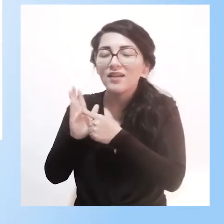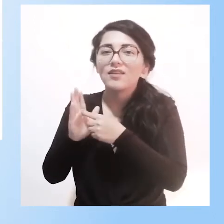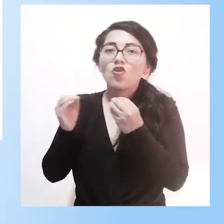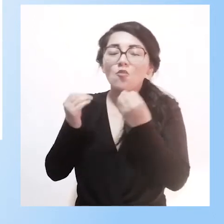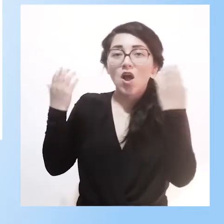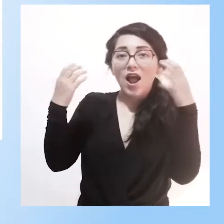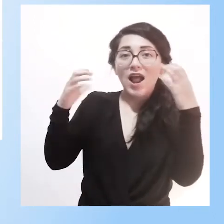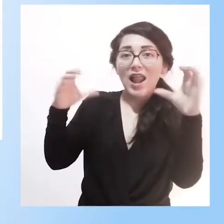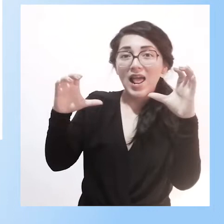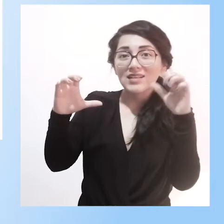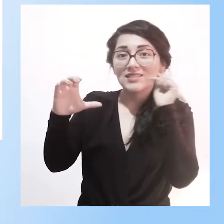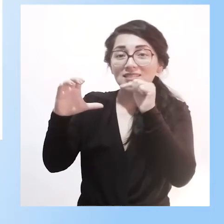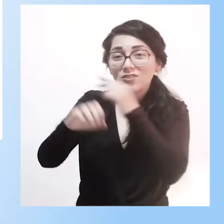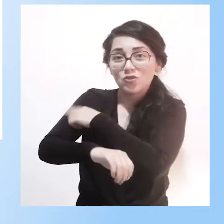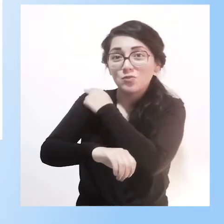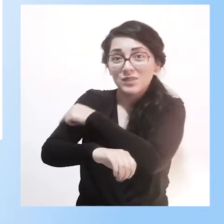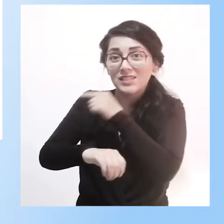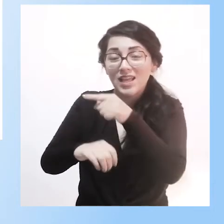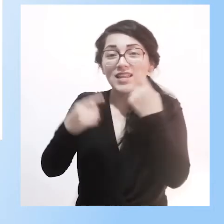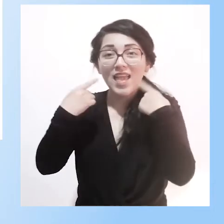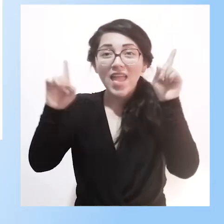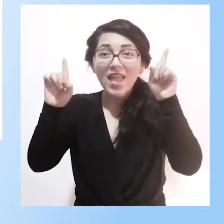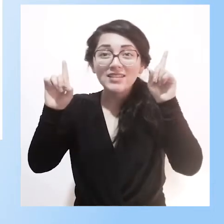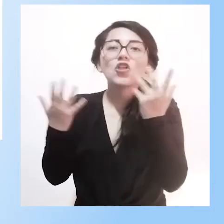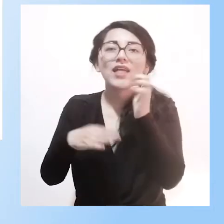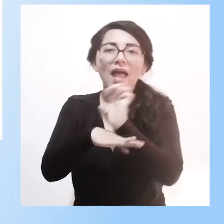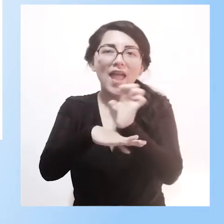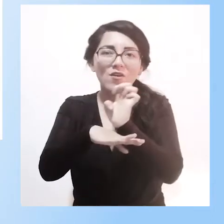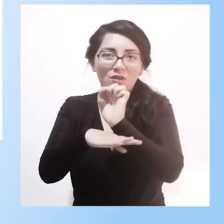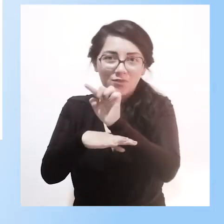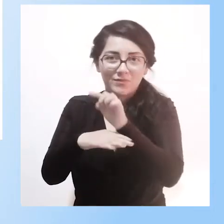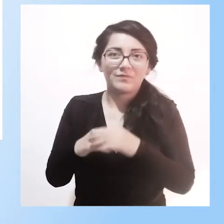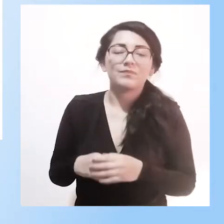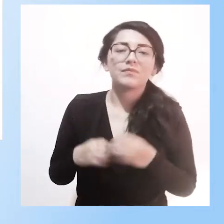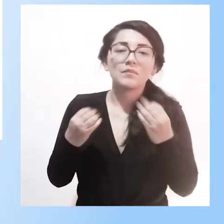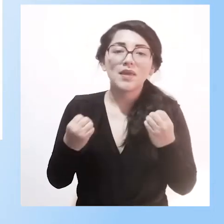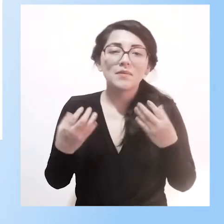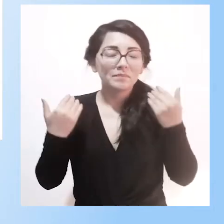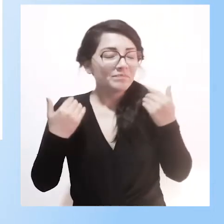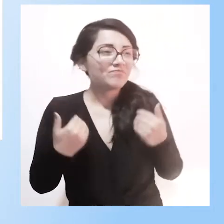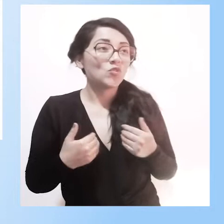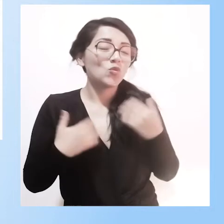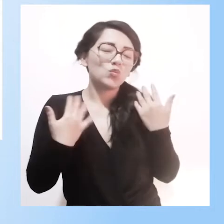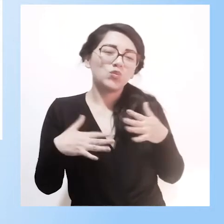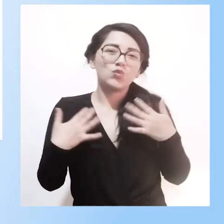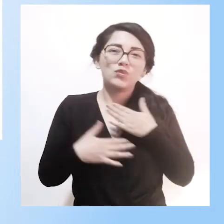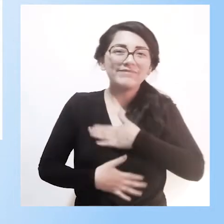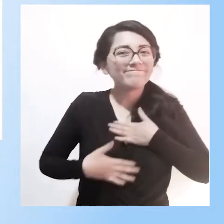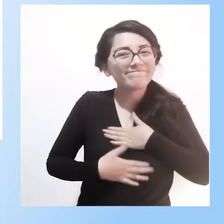hospitalarias en Ecuador, Desafíos y logros en sus prácticas de abordaje. Bueno, para mí es un gusto enorme estar aquí.